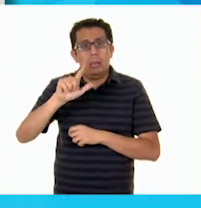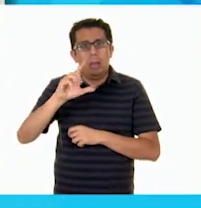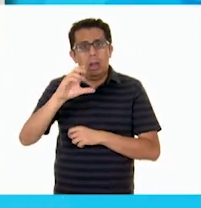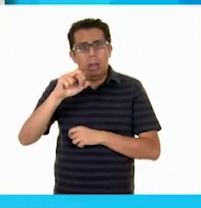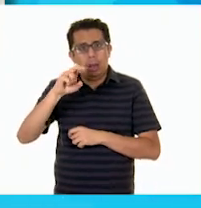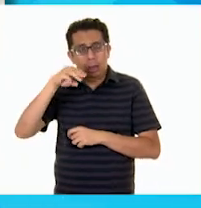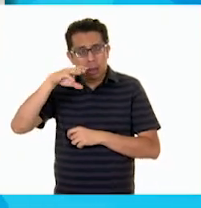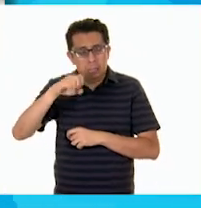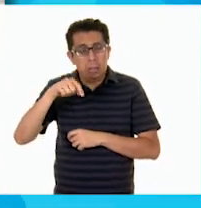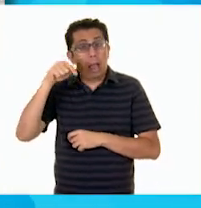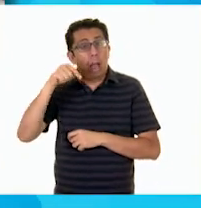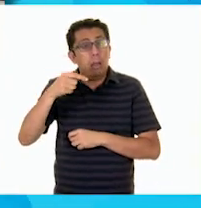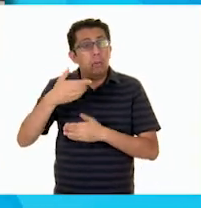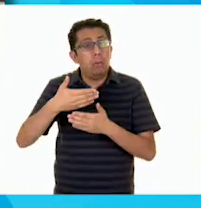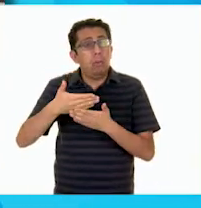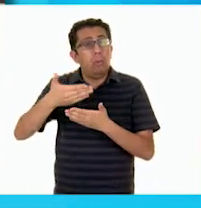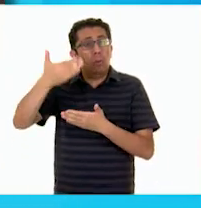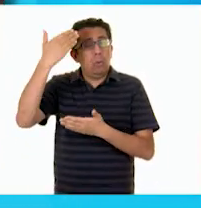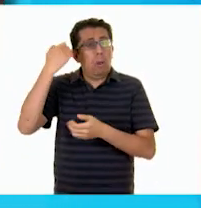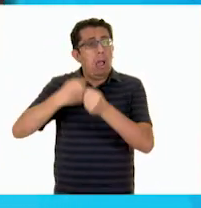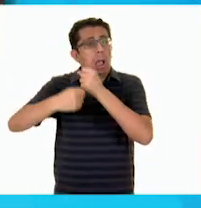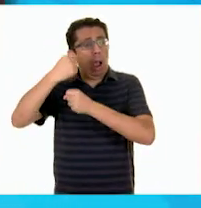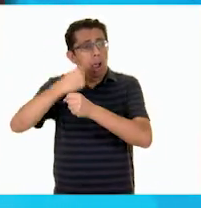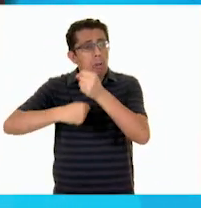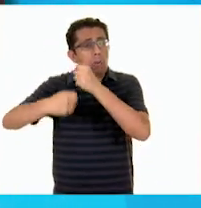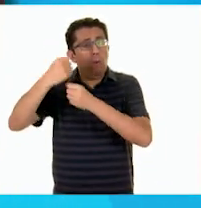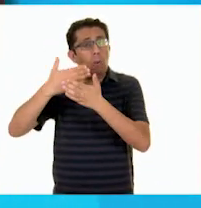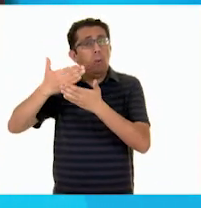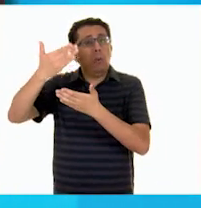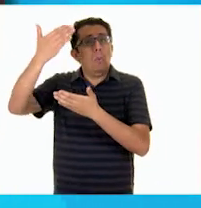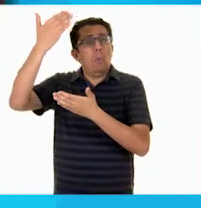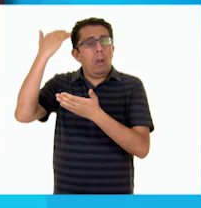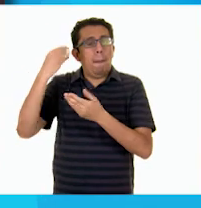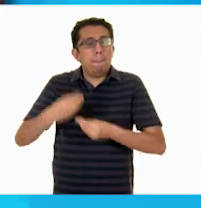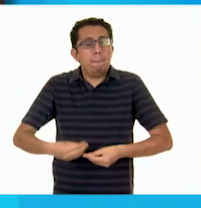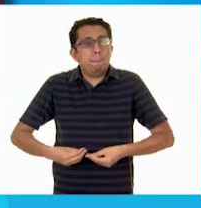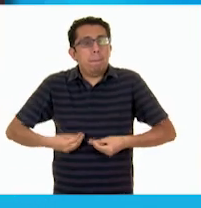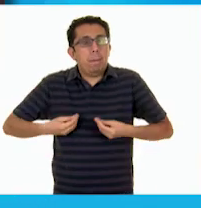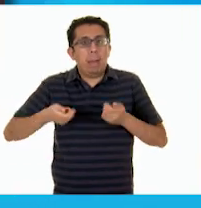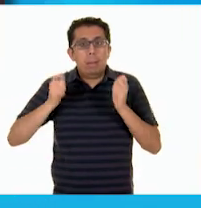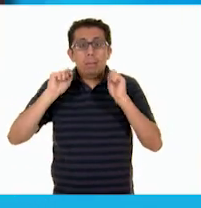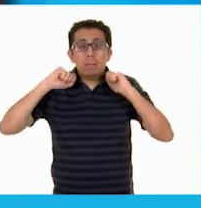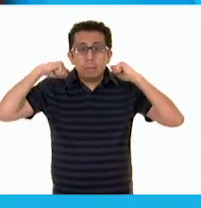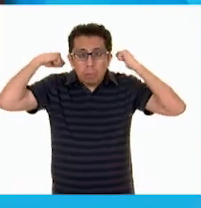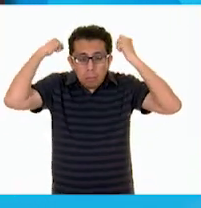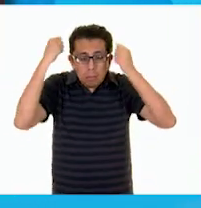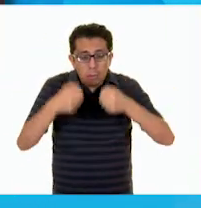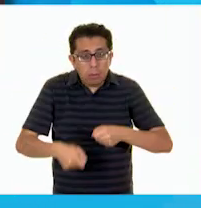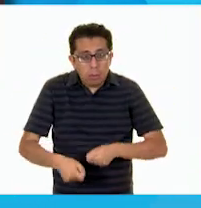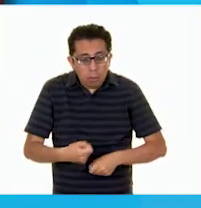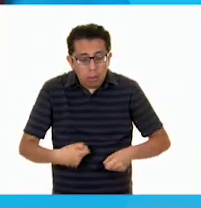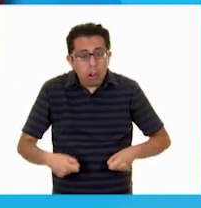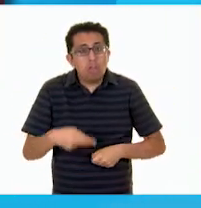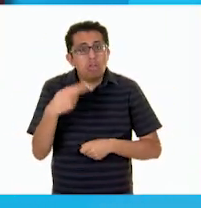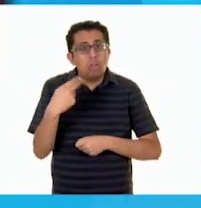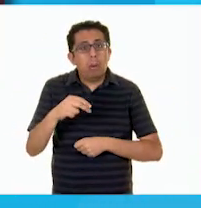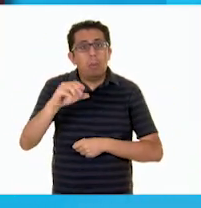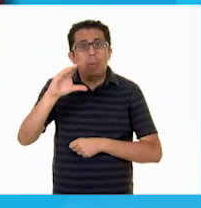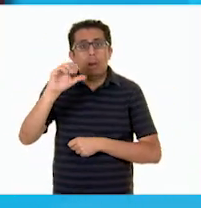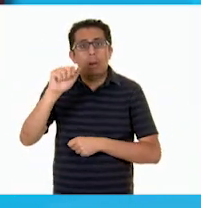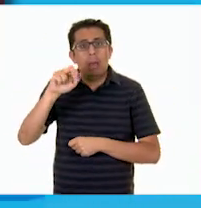Aquí hace muchos, muchos años, pero muchos, vivían unos frailes. Eran hombres que se llamaban carmelitas.